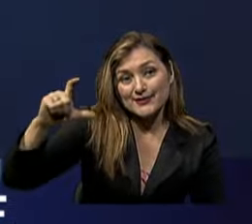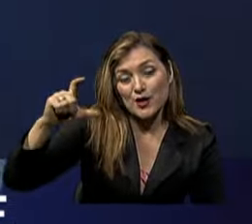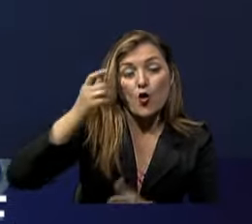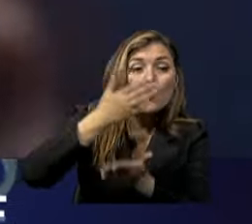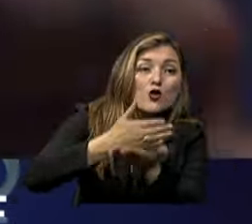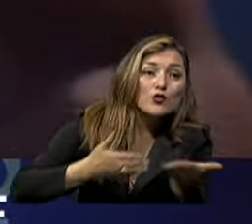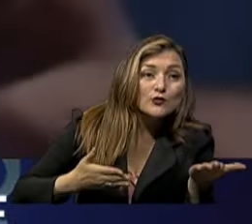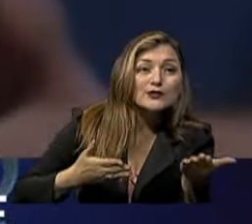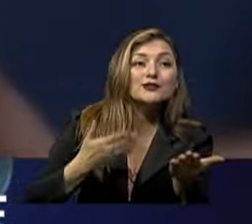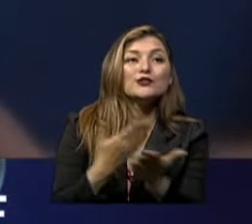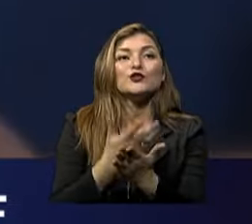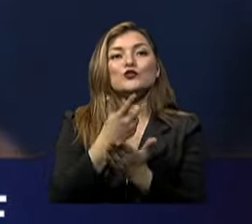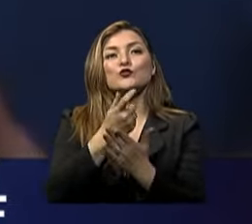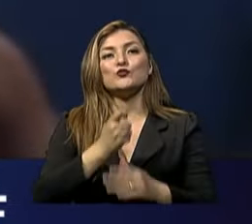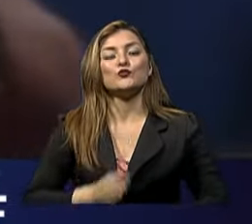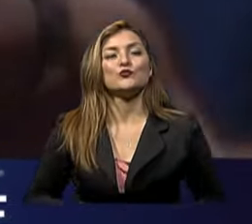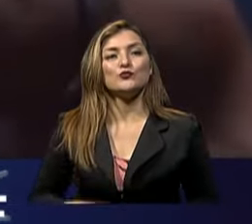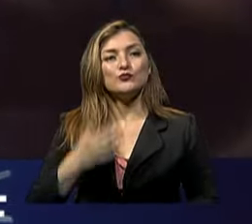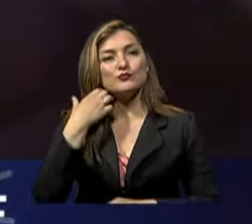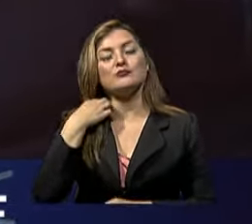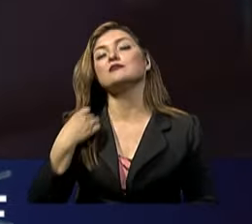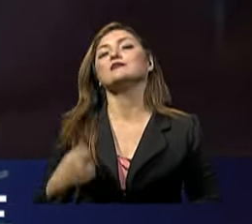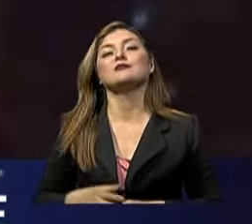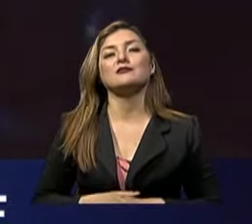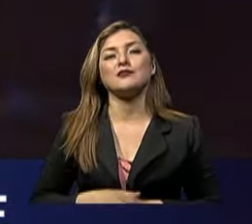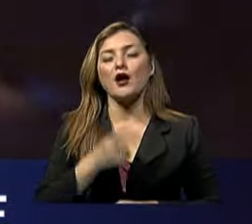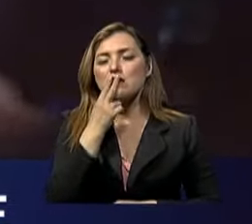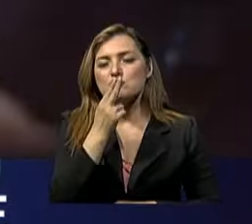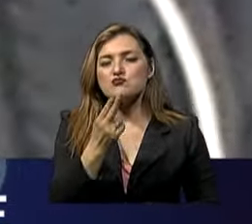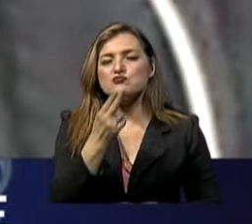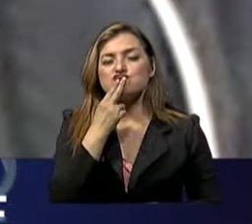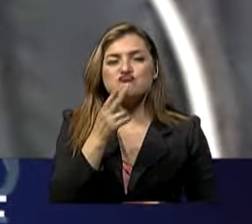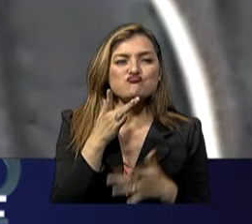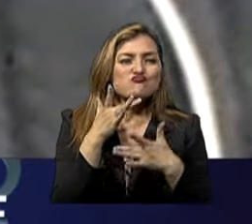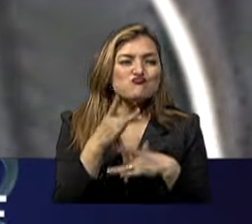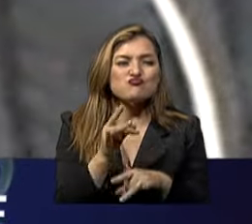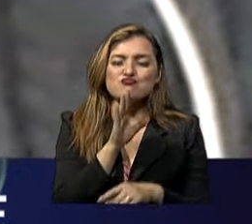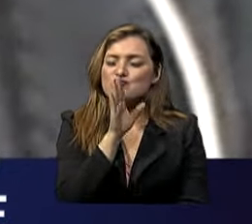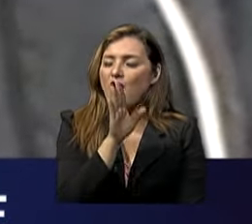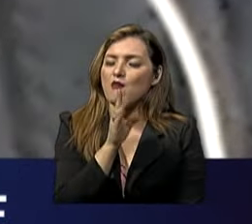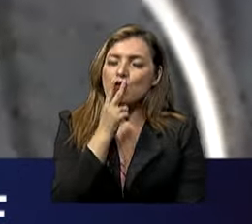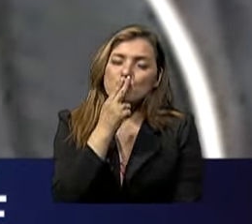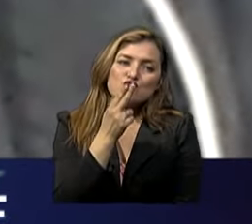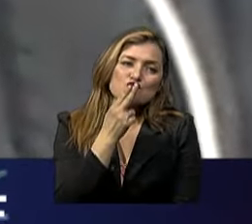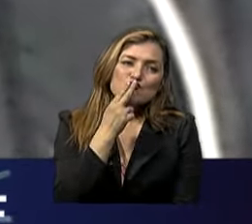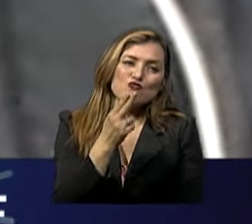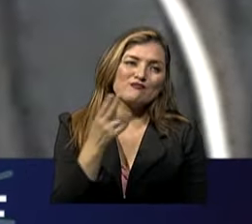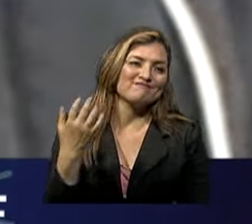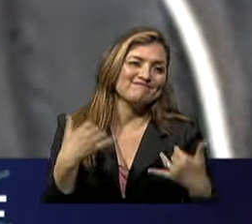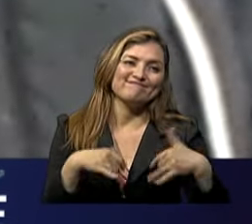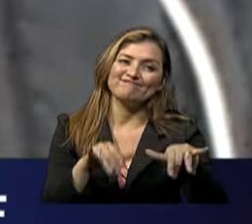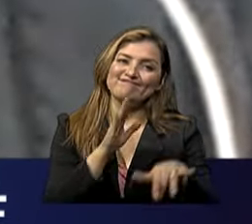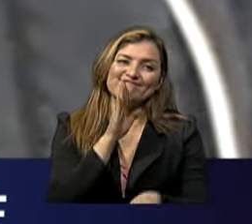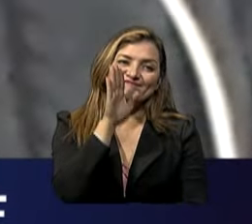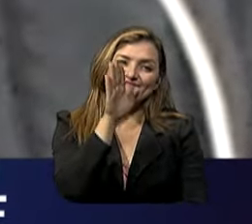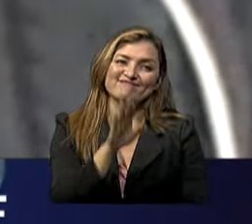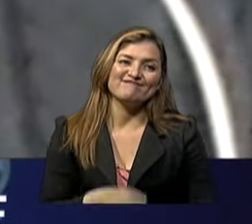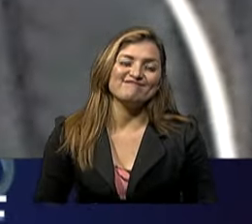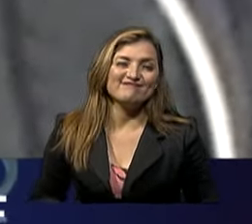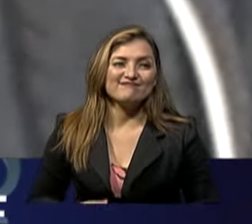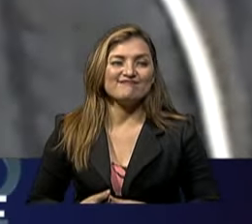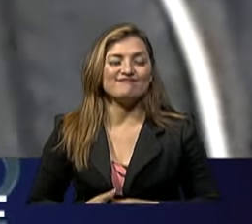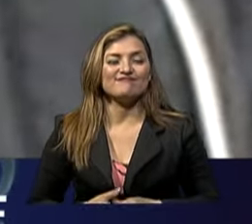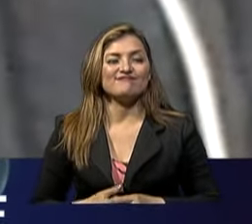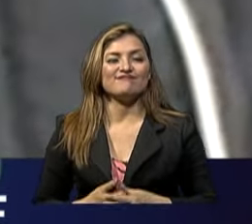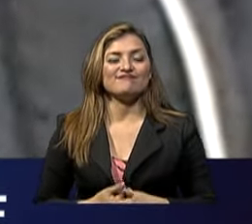cajetillas En ese momento Una vez que tú Empiezas a cogerle el gusto Cualquier pretexto Es válido Vamos metiendo el tabaco Como